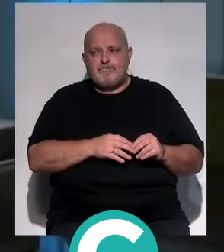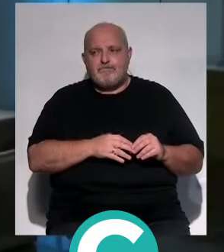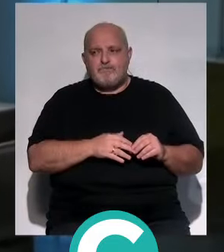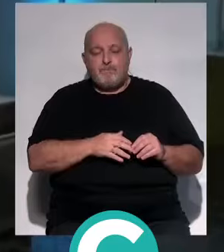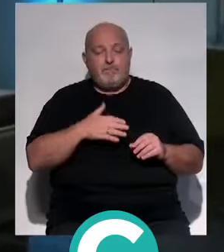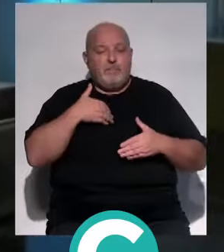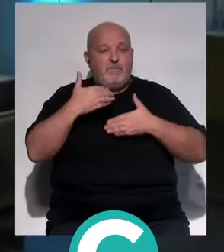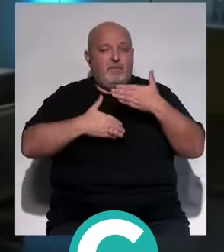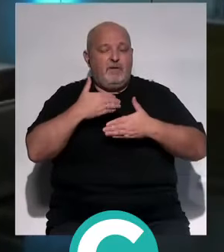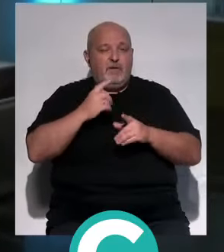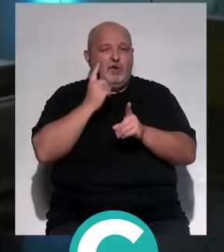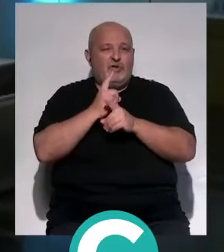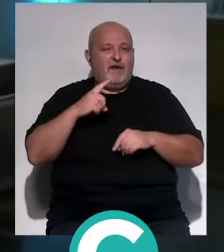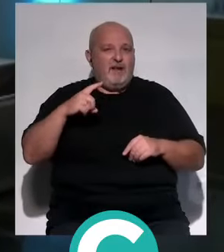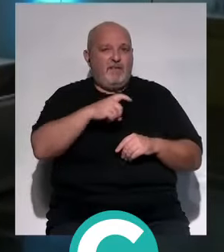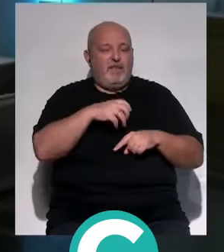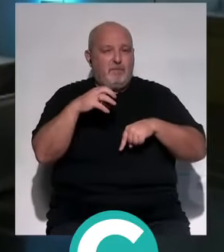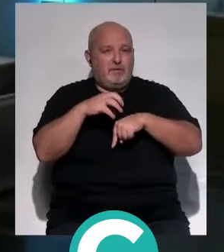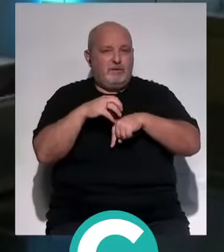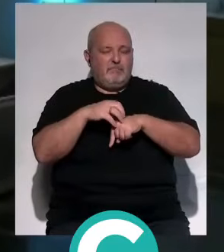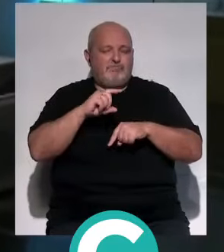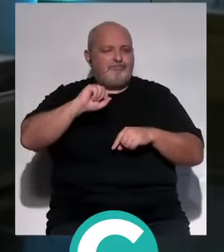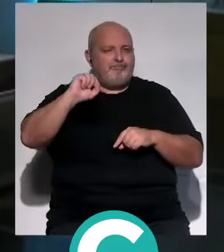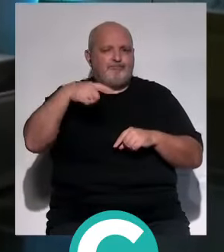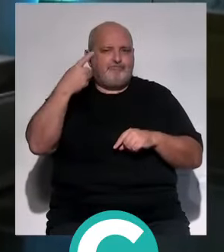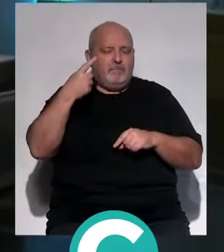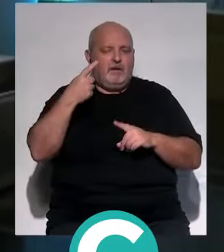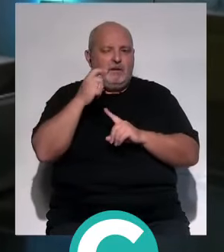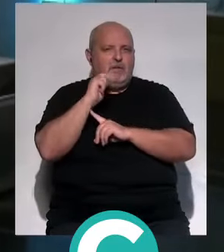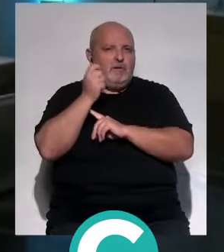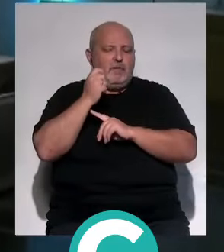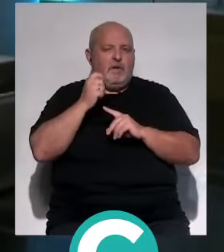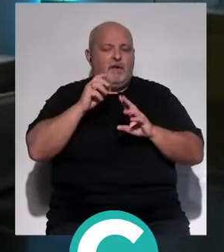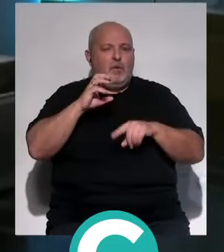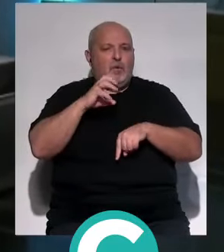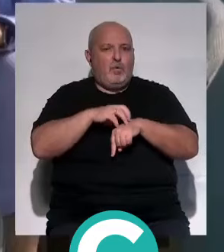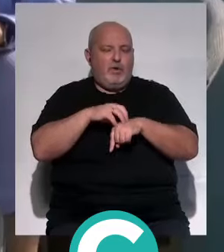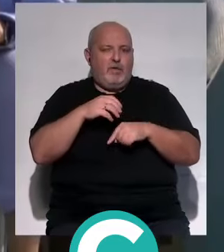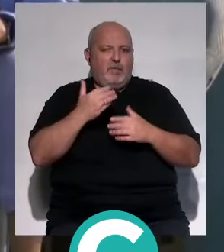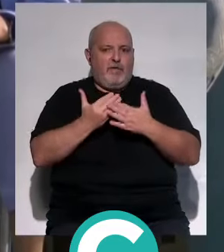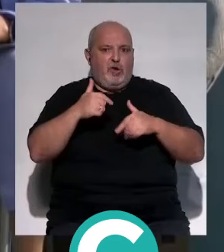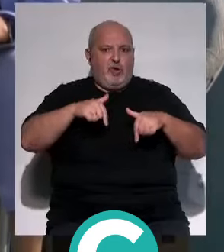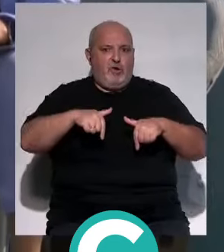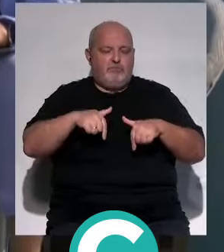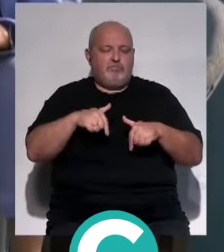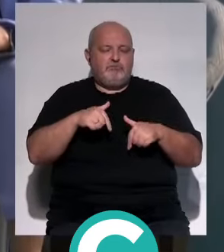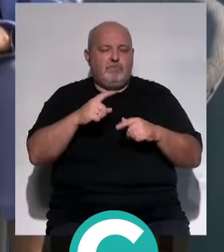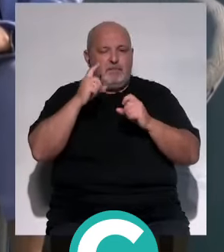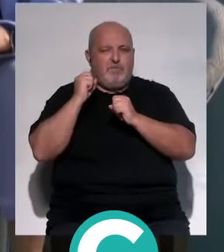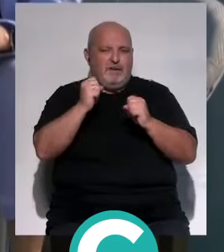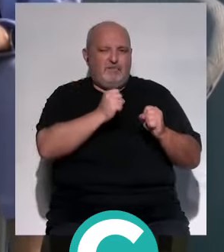Los avances contra el cáncer de próstata encabezan los grandes logros de la urología a día de hoy, según los